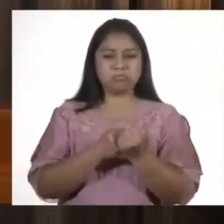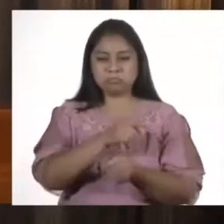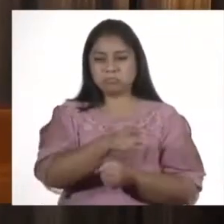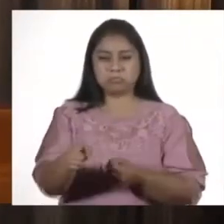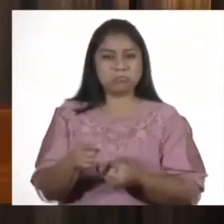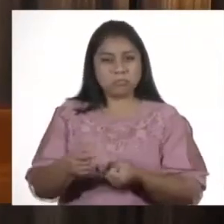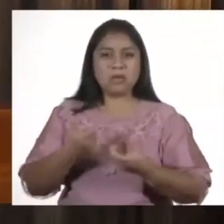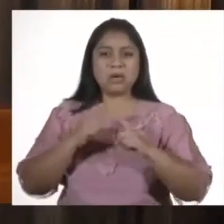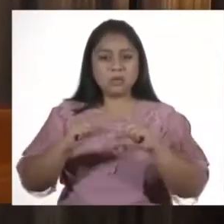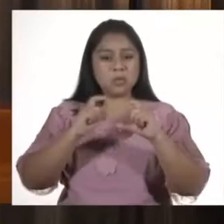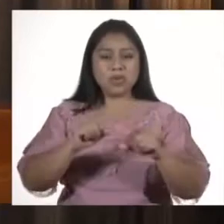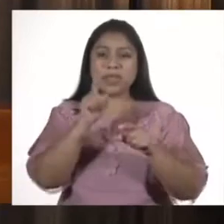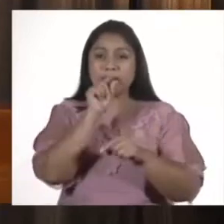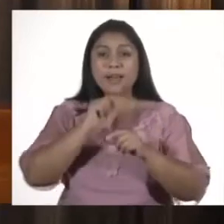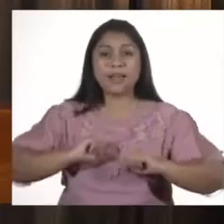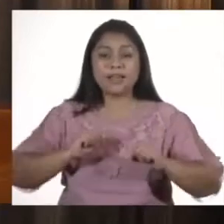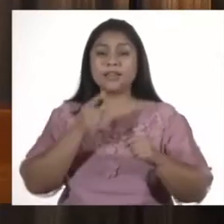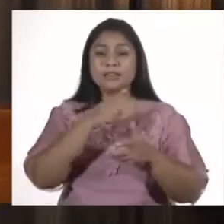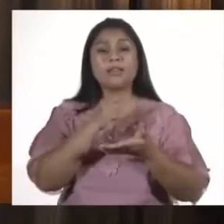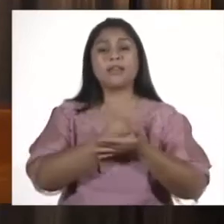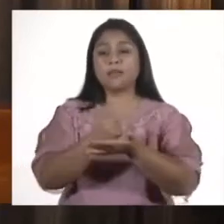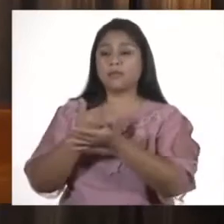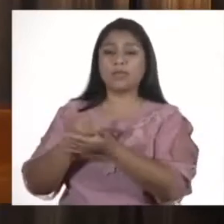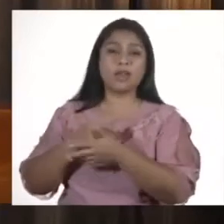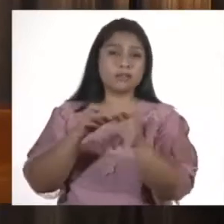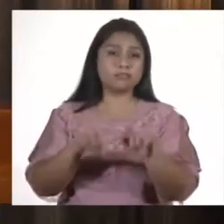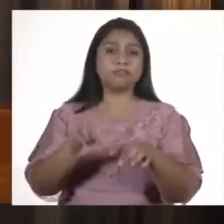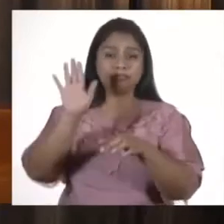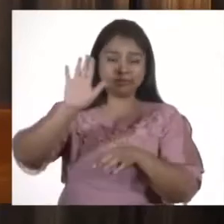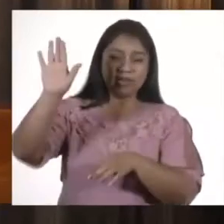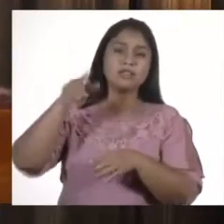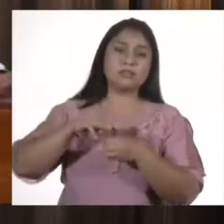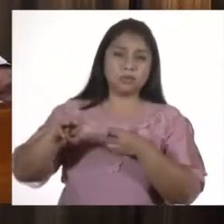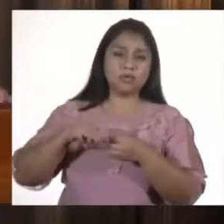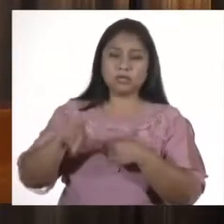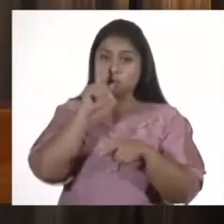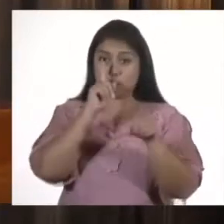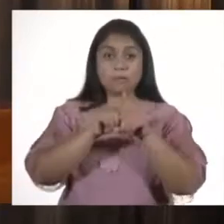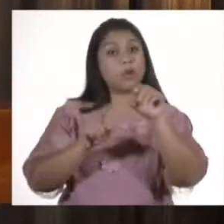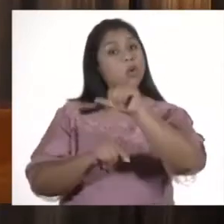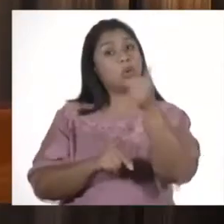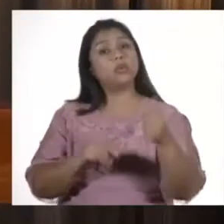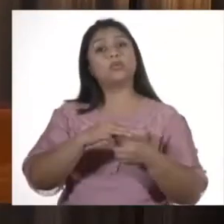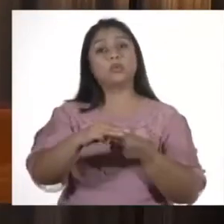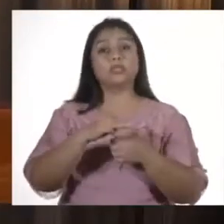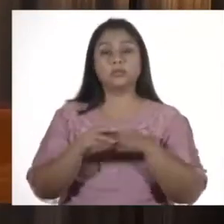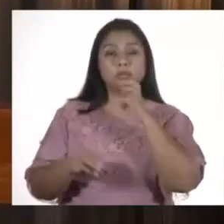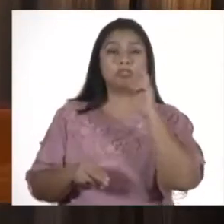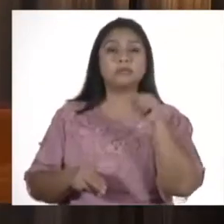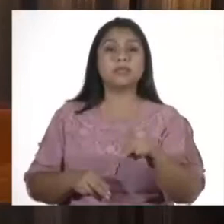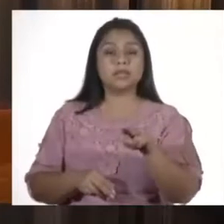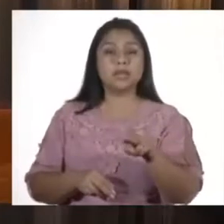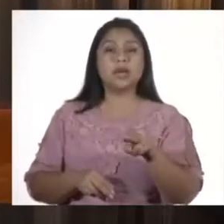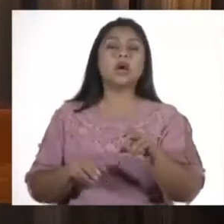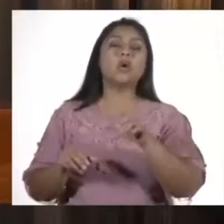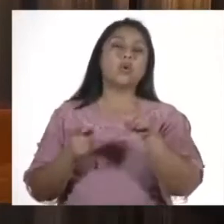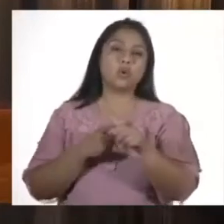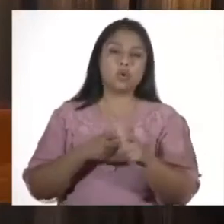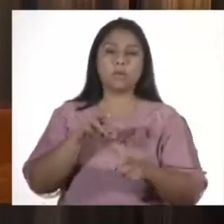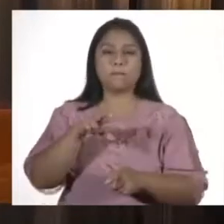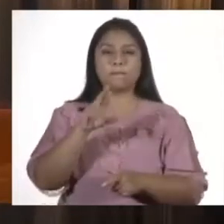crianza, para ayudar a todas las personas de San Juan Comalapa y en muchos lugares de Chimaltenango, con proteína